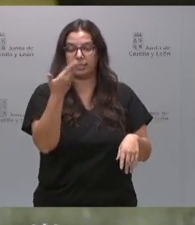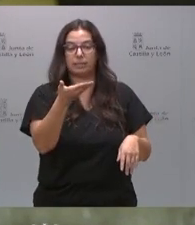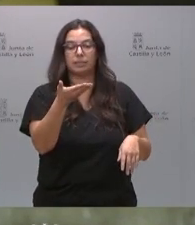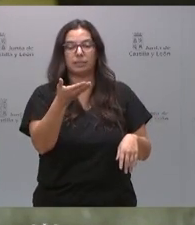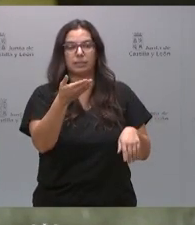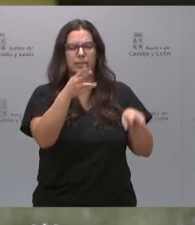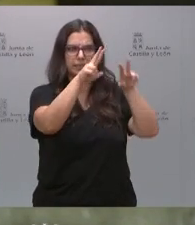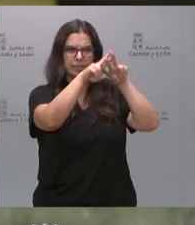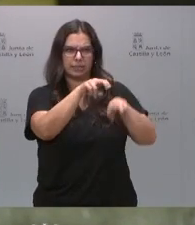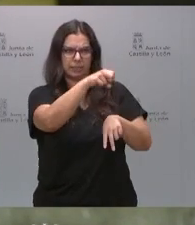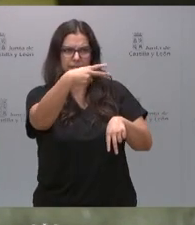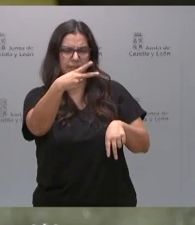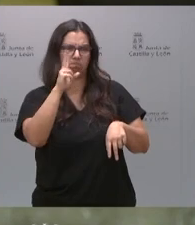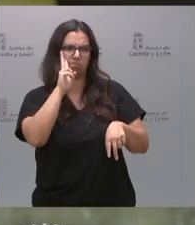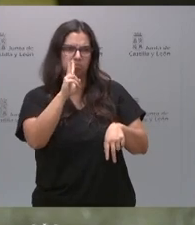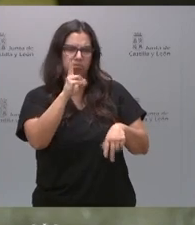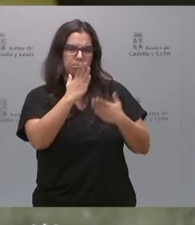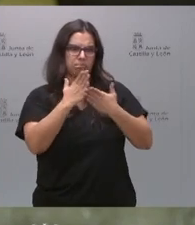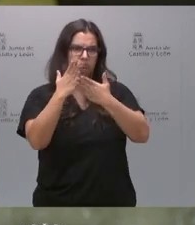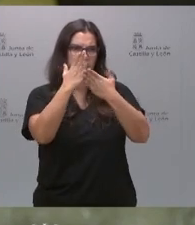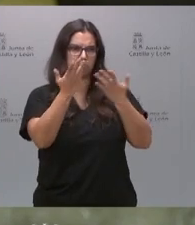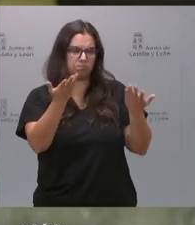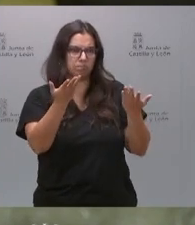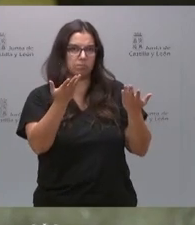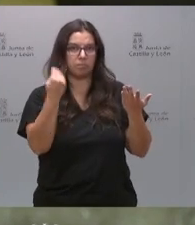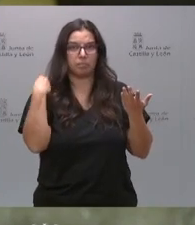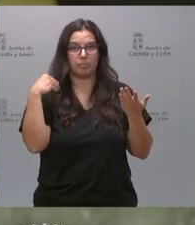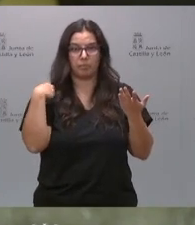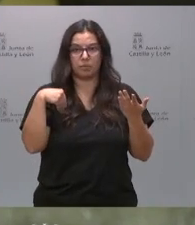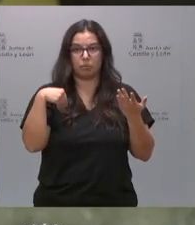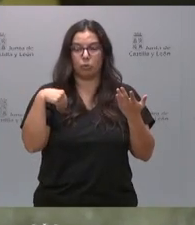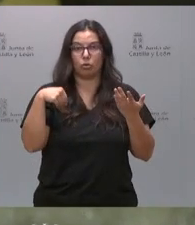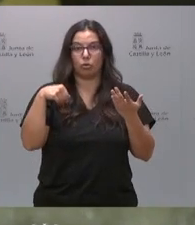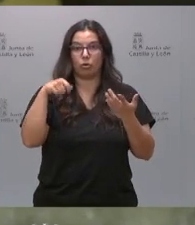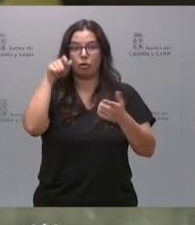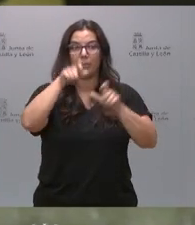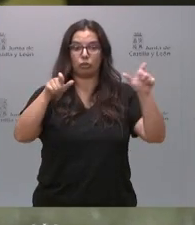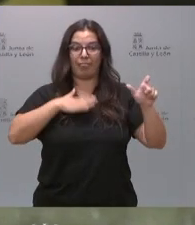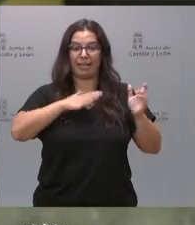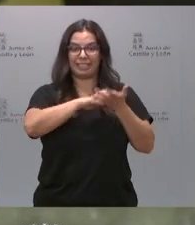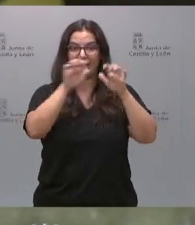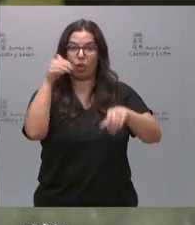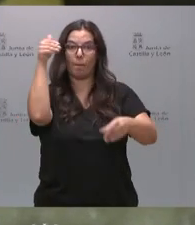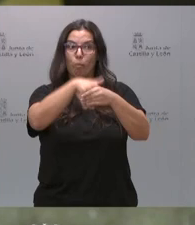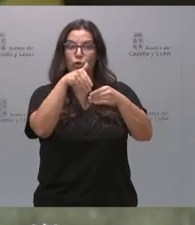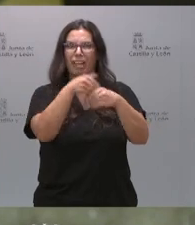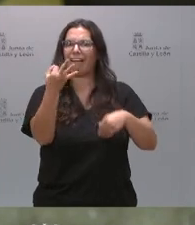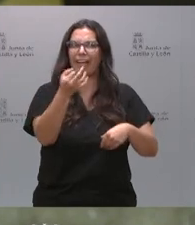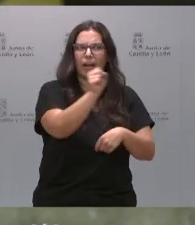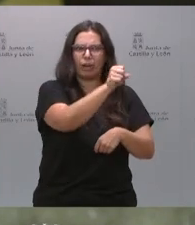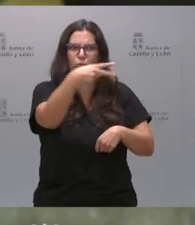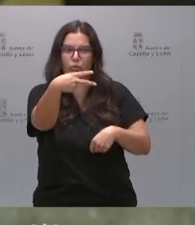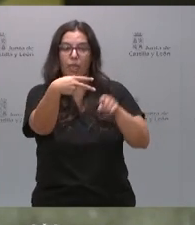pues yo analicé el resultado de las elecciones, lo que había dicho el pueblo de Castilla y León y había pedido que